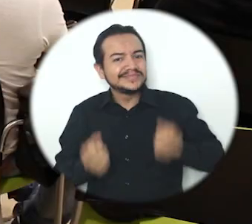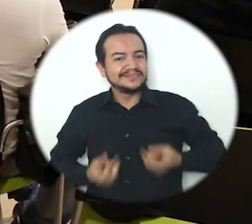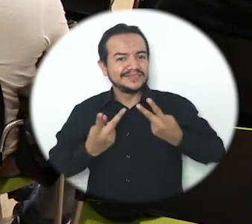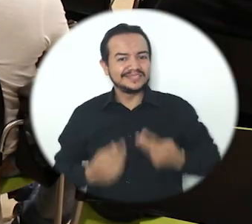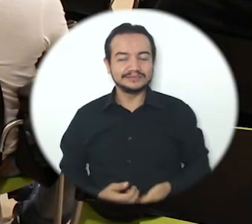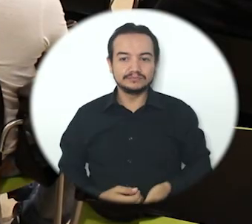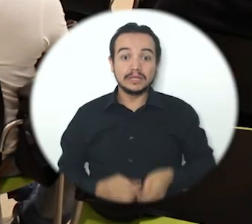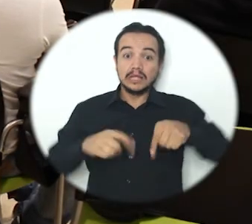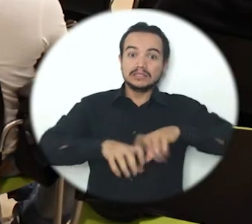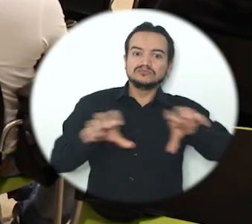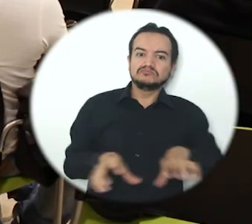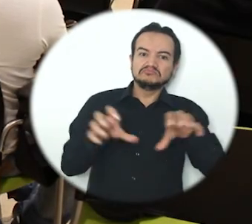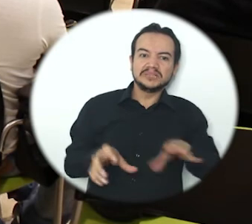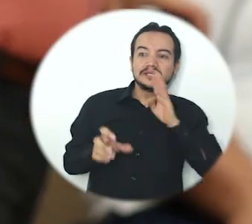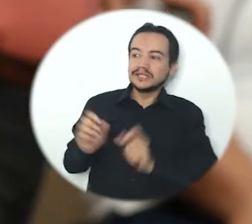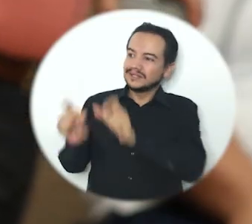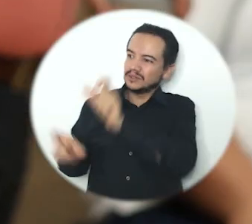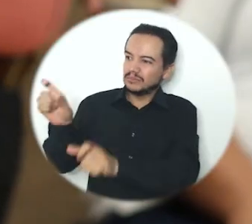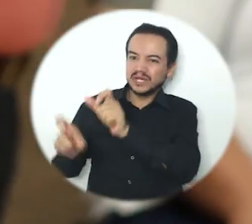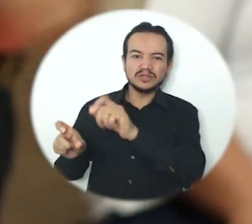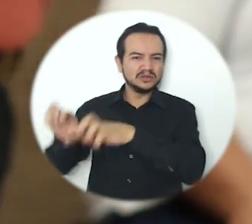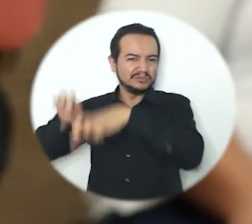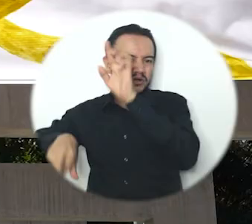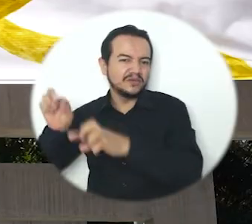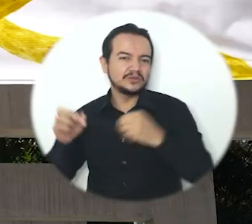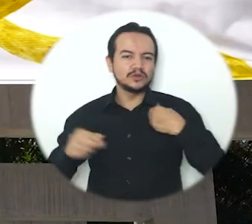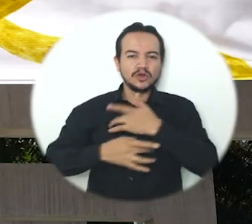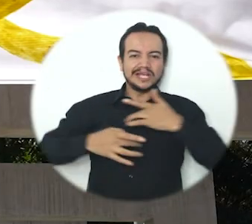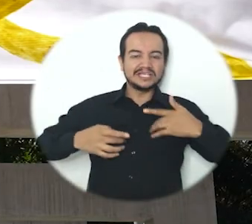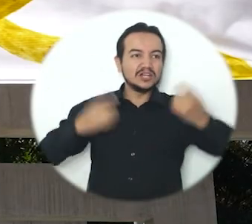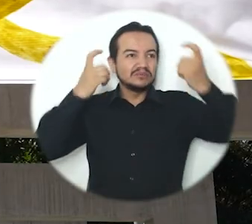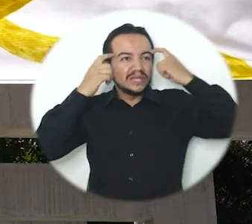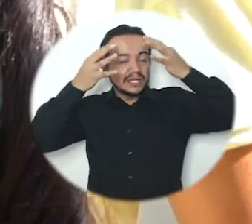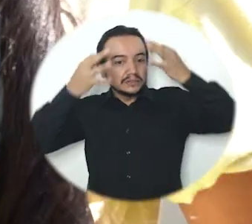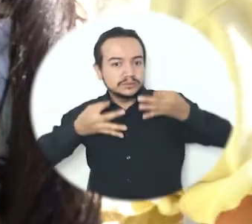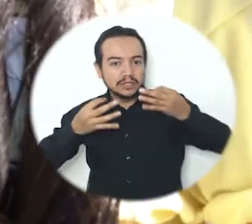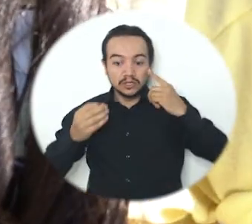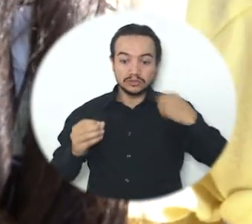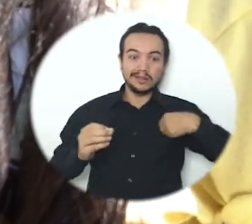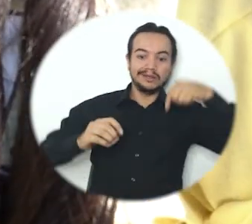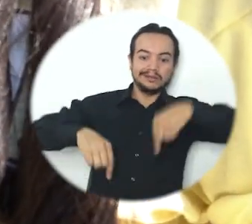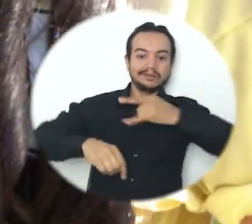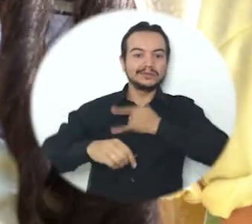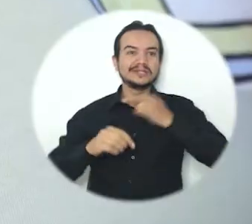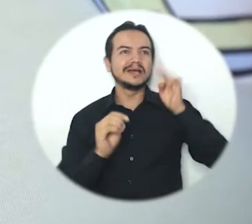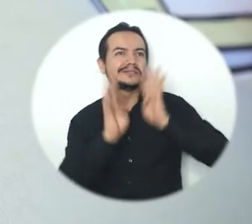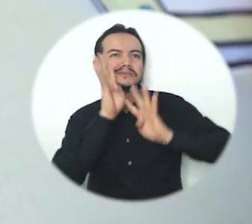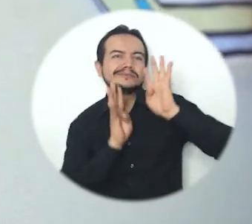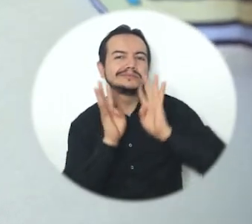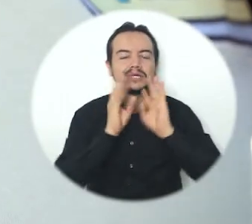Con estas actividades que han sido apoyadas por facilitadores en salud mental, Unimagdalena se vistió de amarillo para simbolizar las